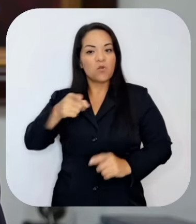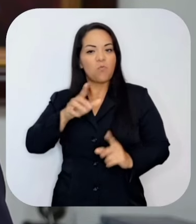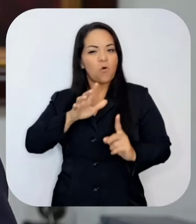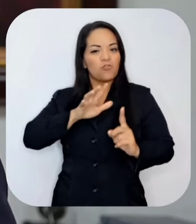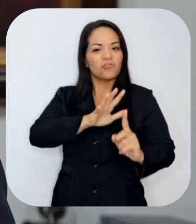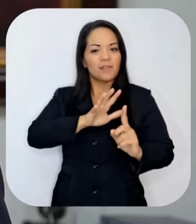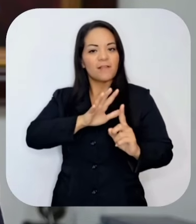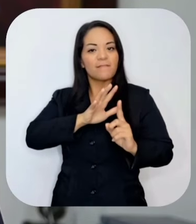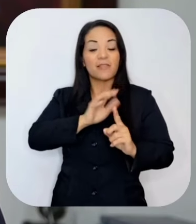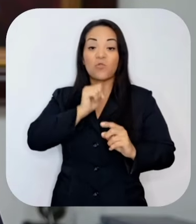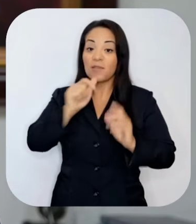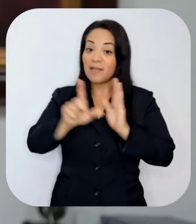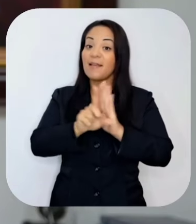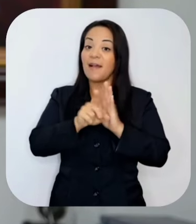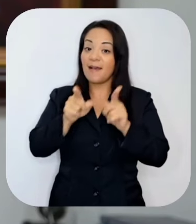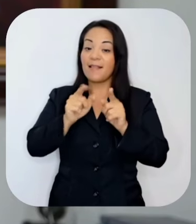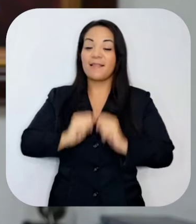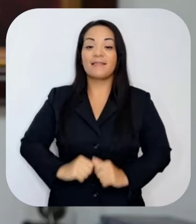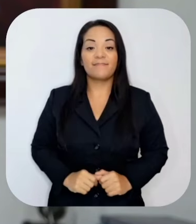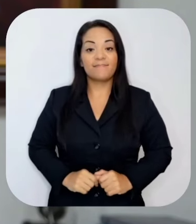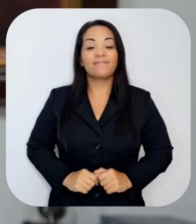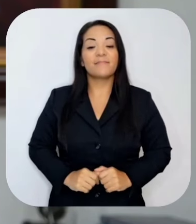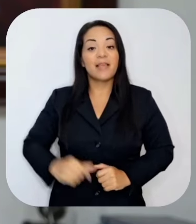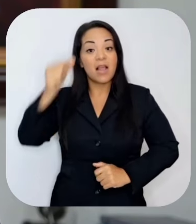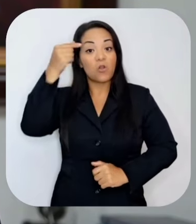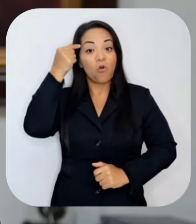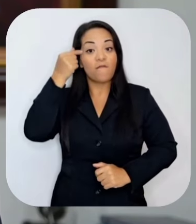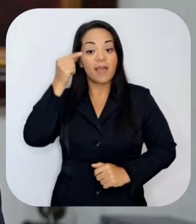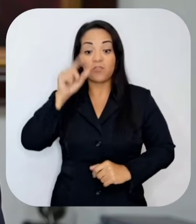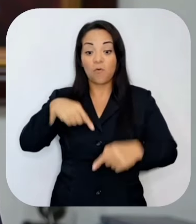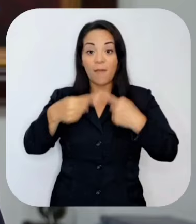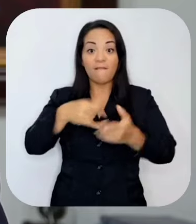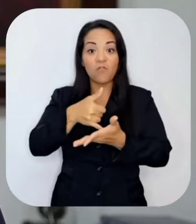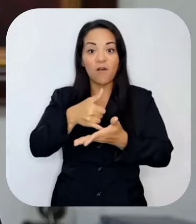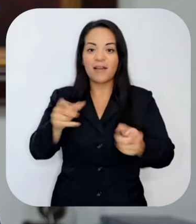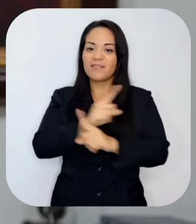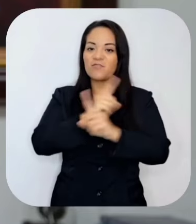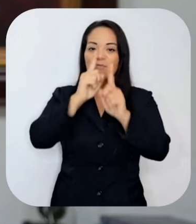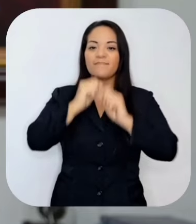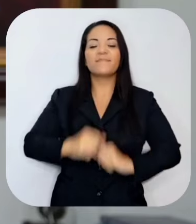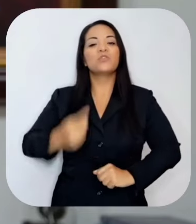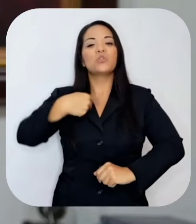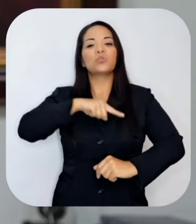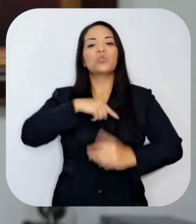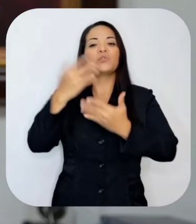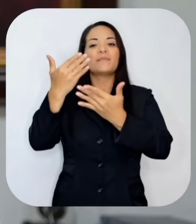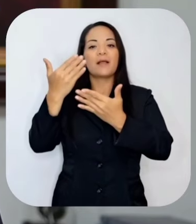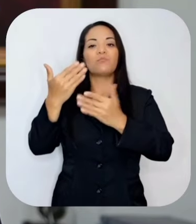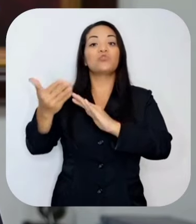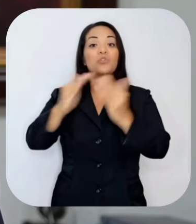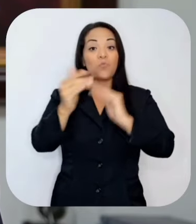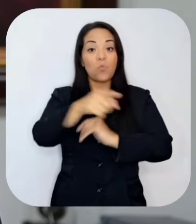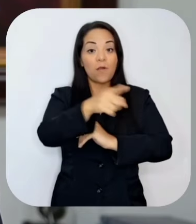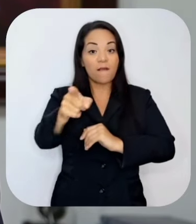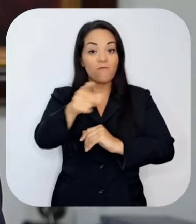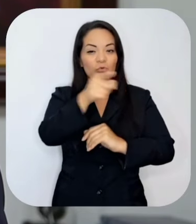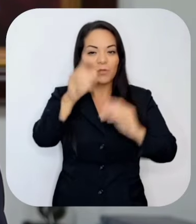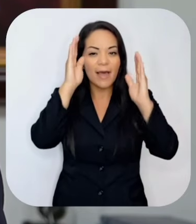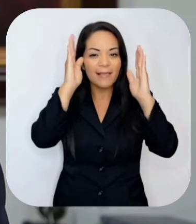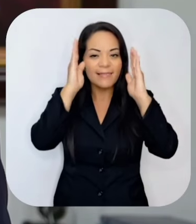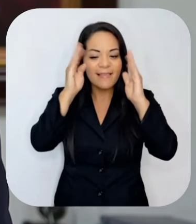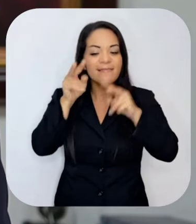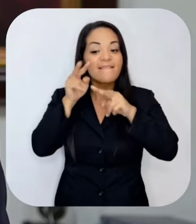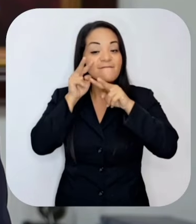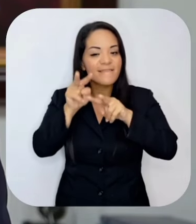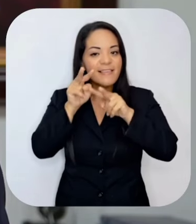gobierno a través de un hostigamiento ilegítimo. El gobierno no va a aflojar. Esperamos que